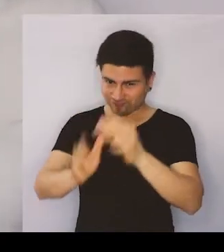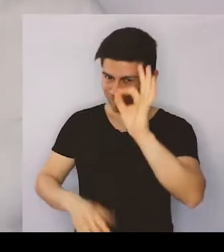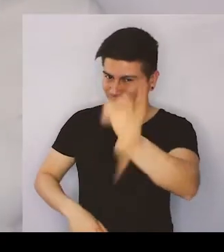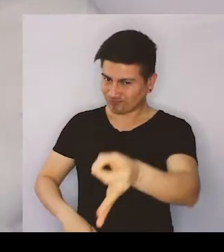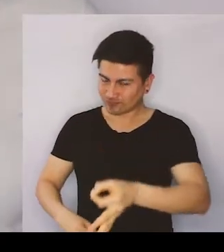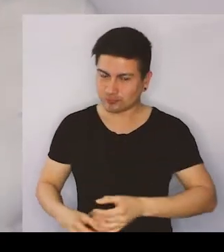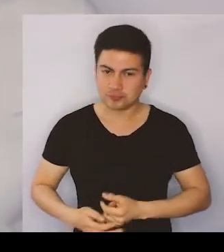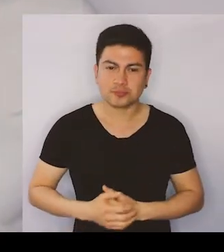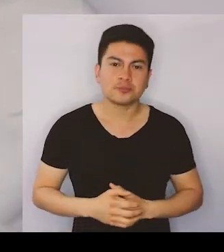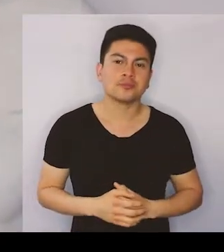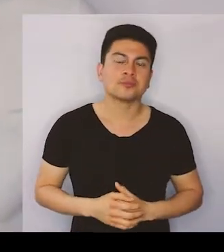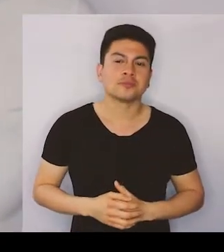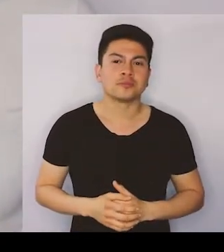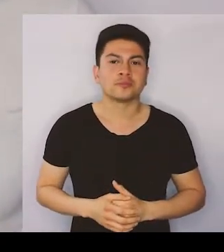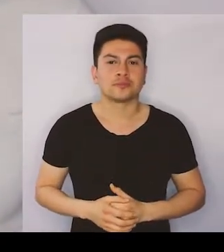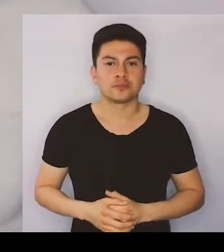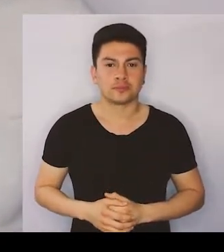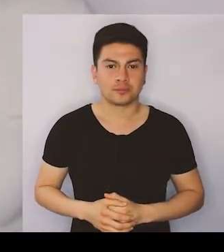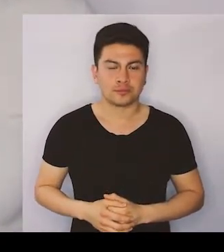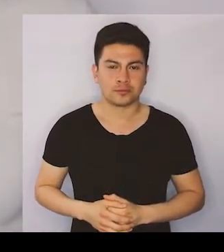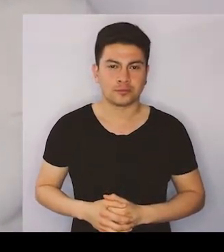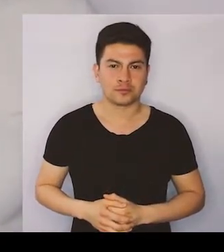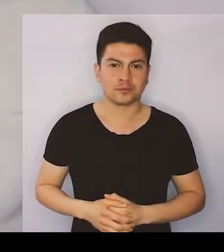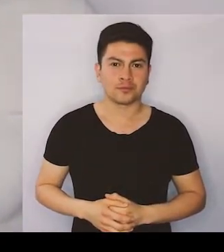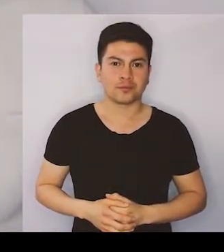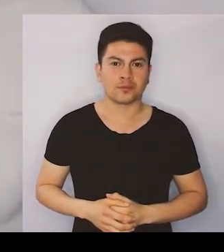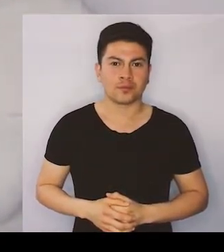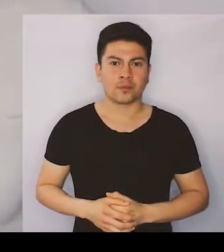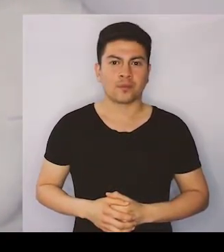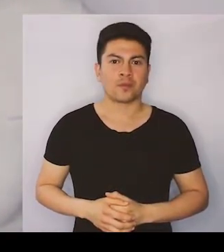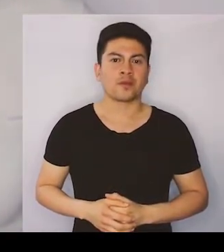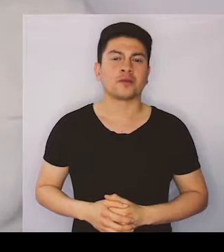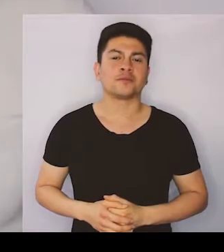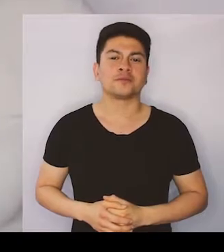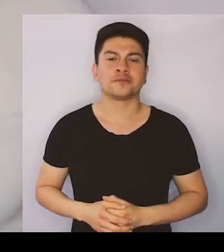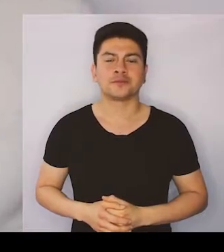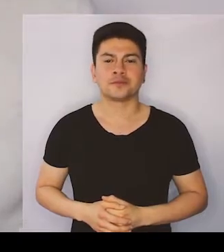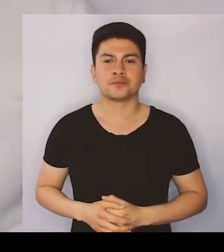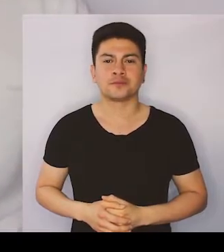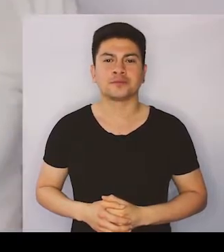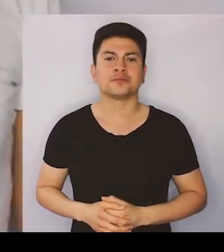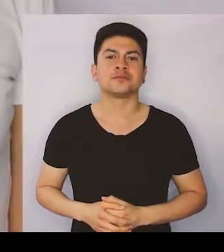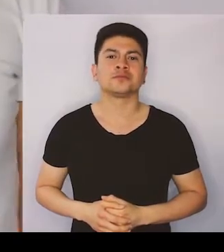provocativa No, ese día Caperucita se sentía feliz y quería verse bonita